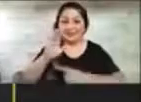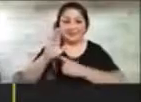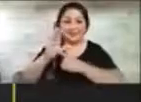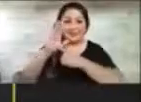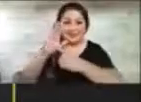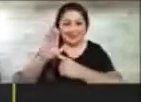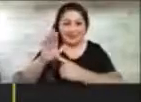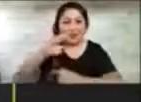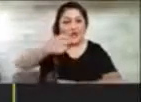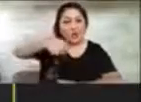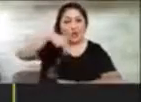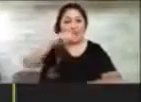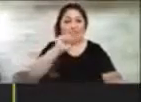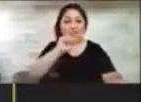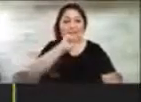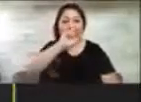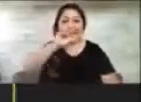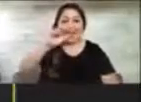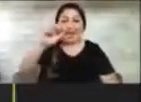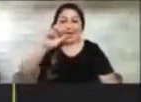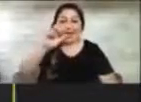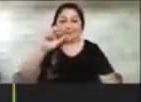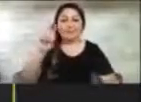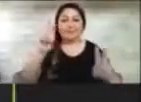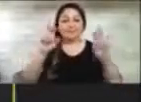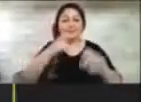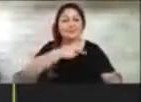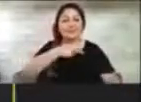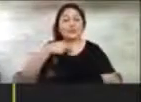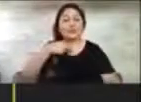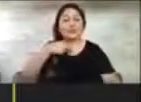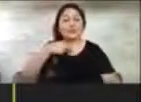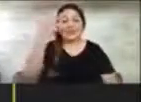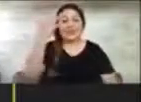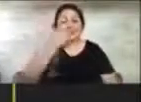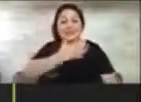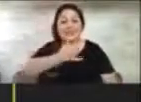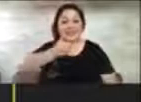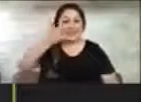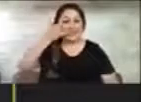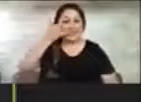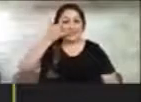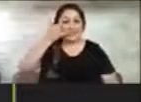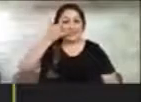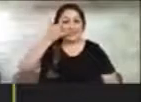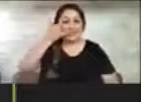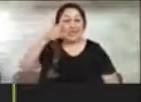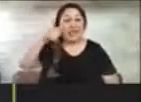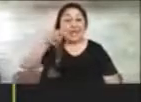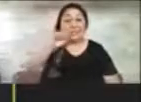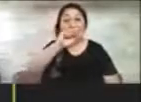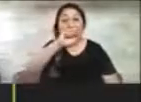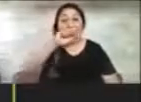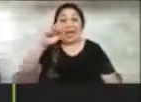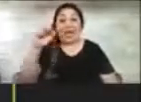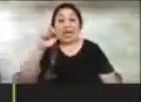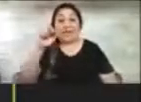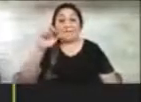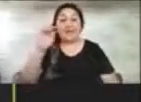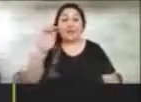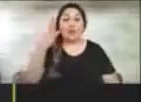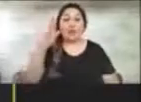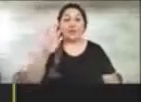app que se llama Teléfono Negro, que es una app para adultos mayores de cuarta y quinta edad.